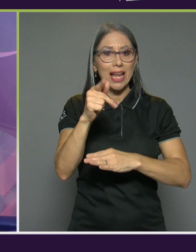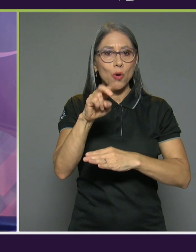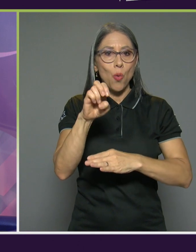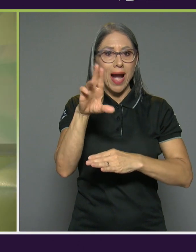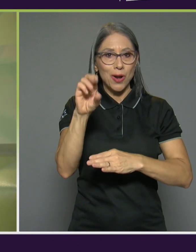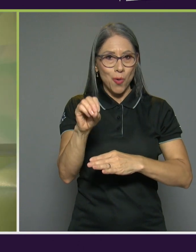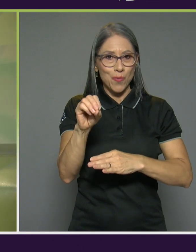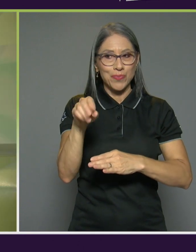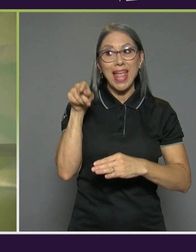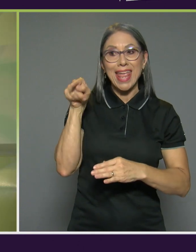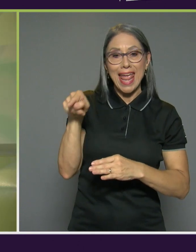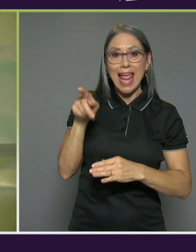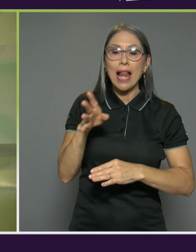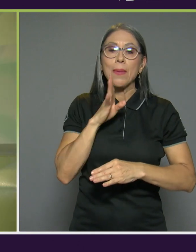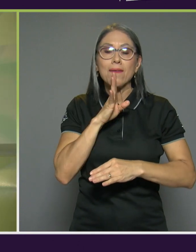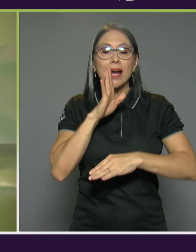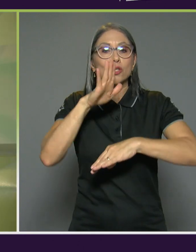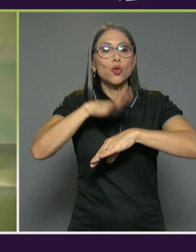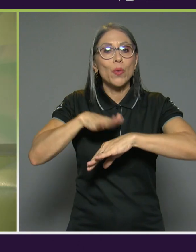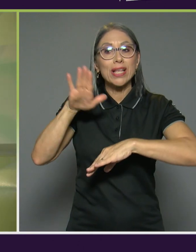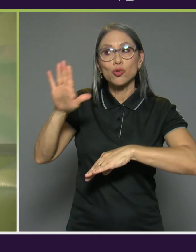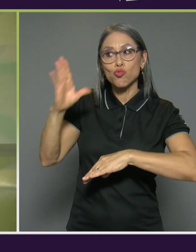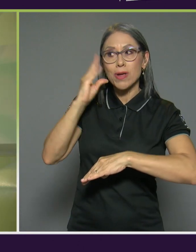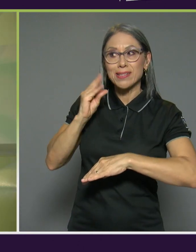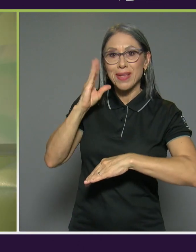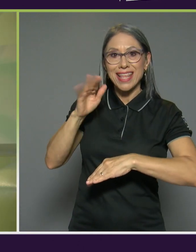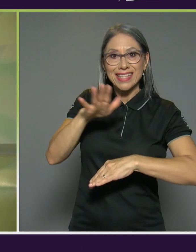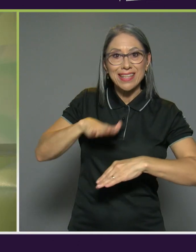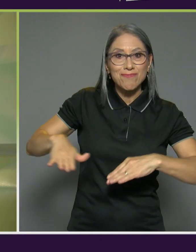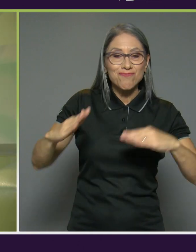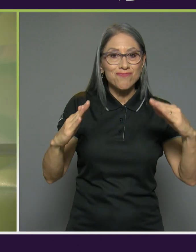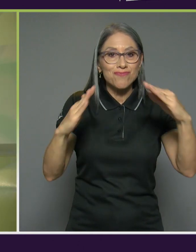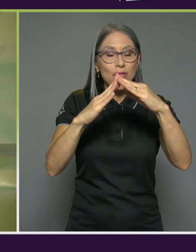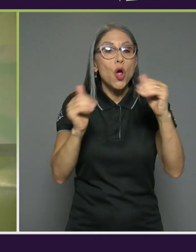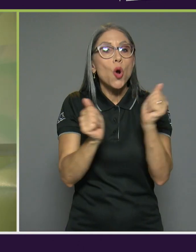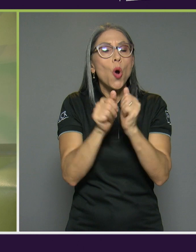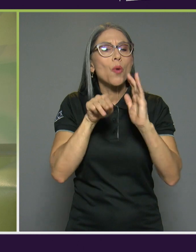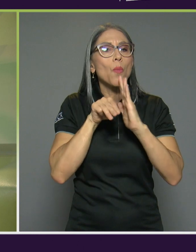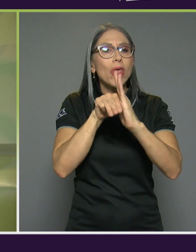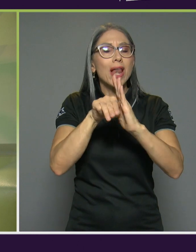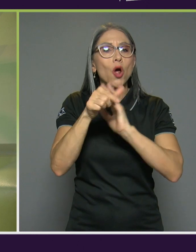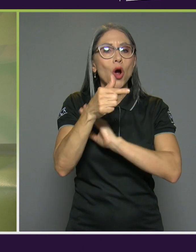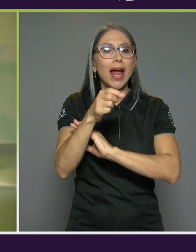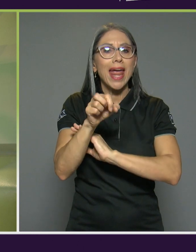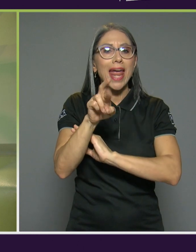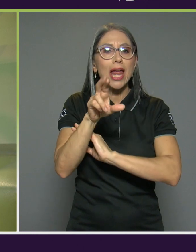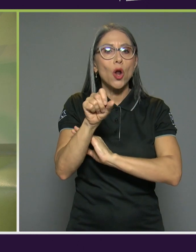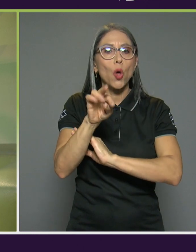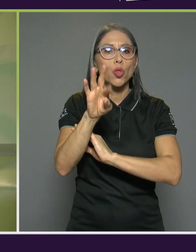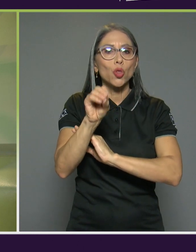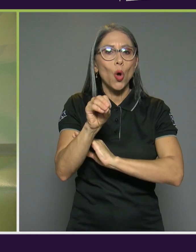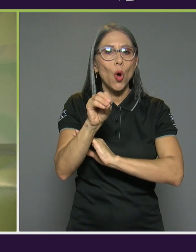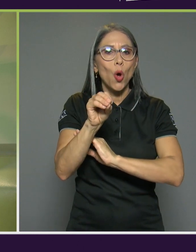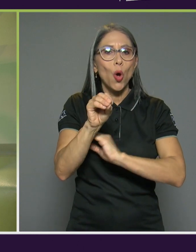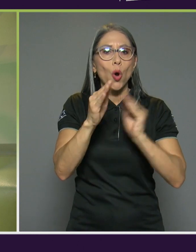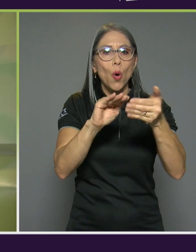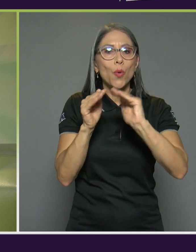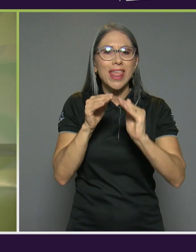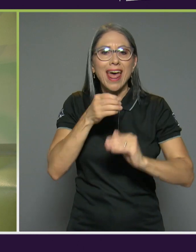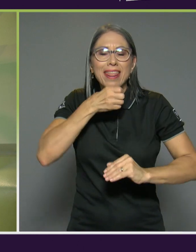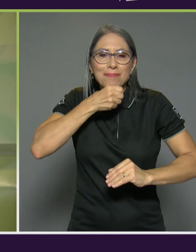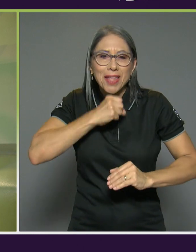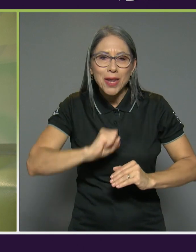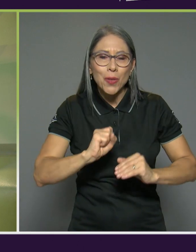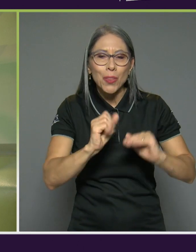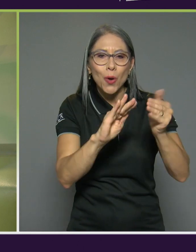experiencia y la experiencia de este centro con el modelo de gerontocomunidad y nos va a explicar también en qué consiste y los cambios que